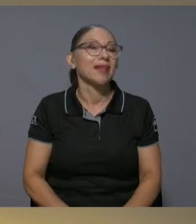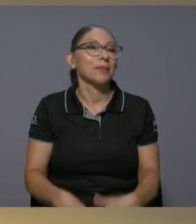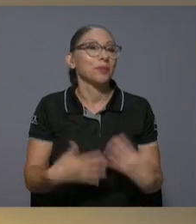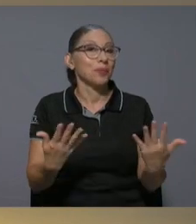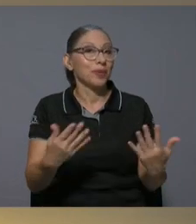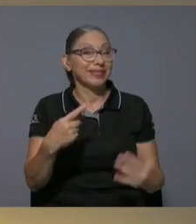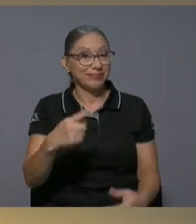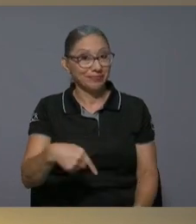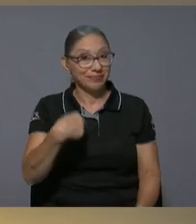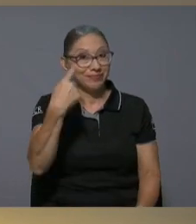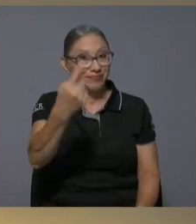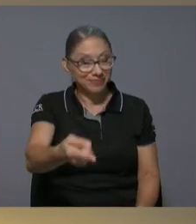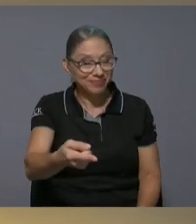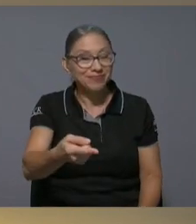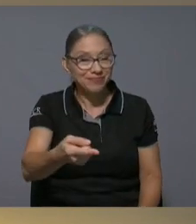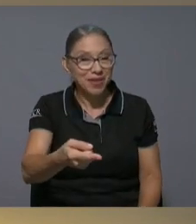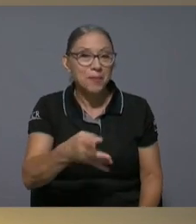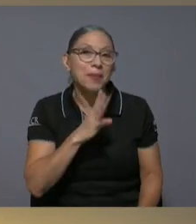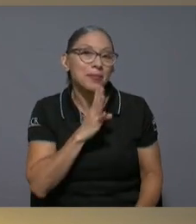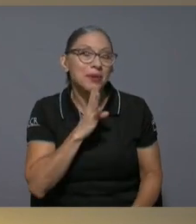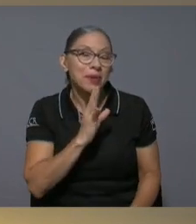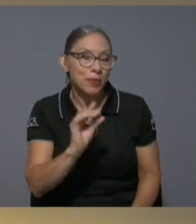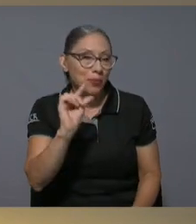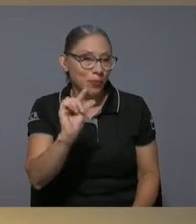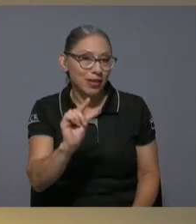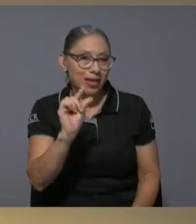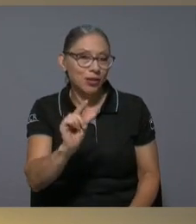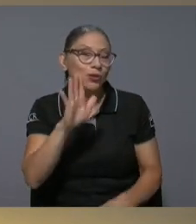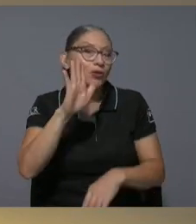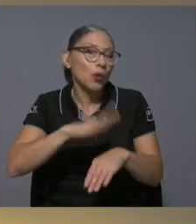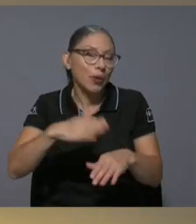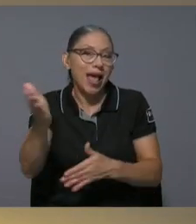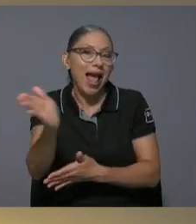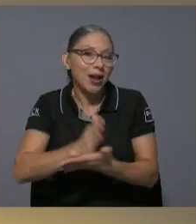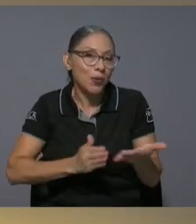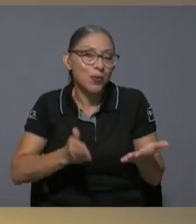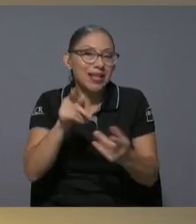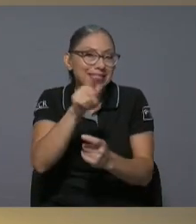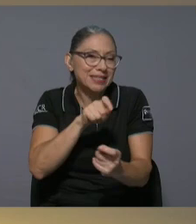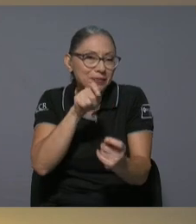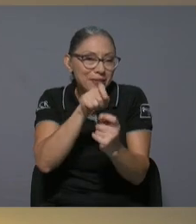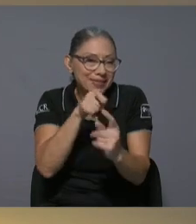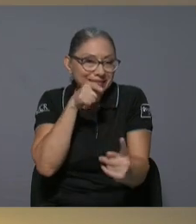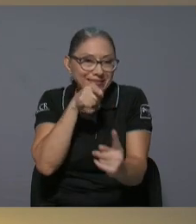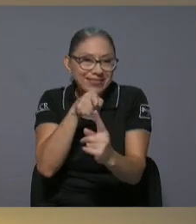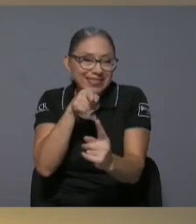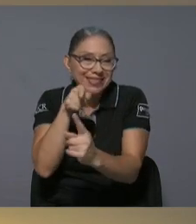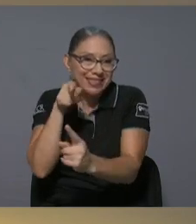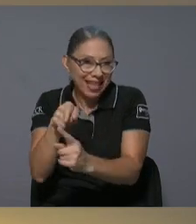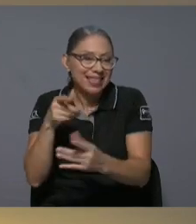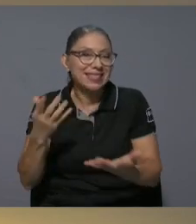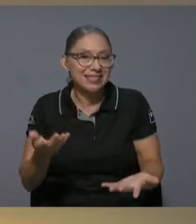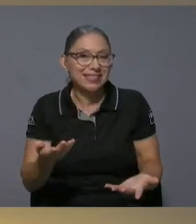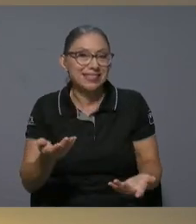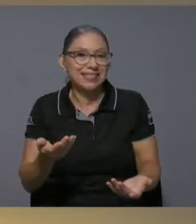en el siguiente segmento a conversar un poquito de algunas de las especificidades de